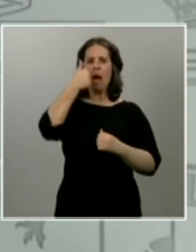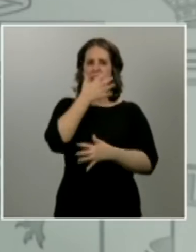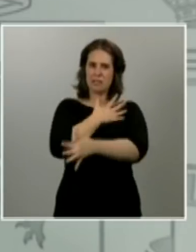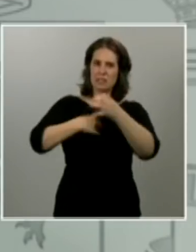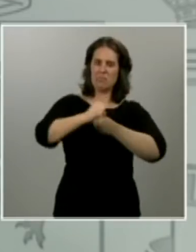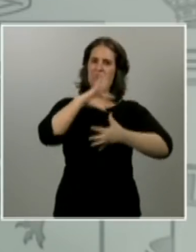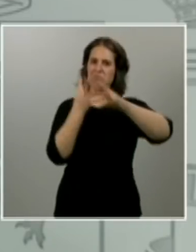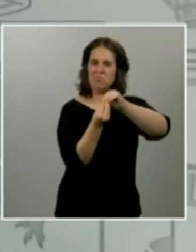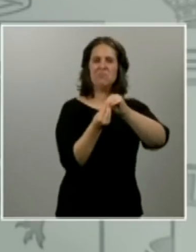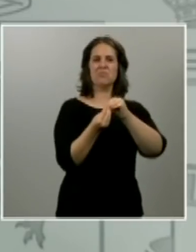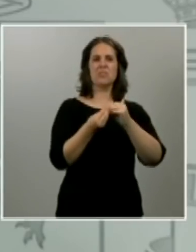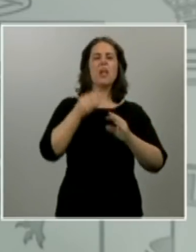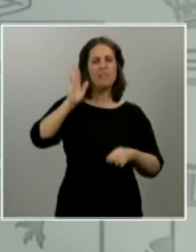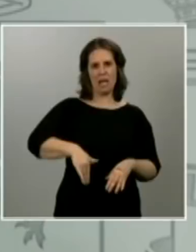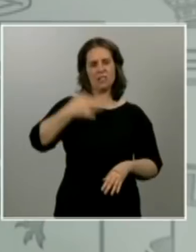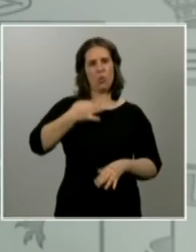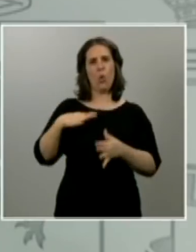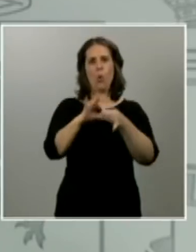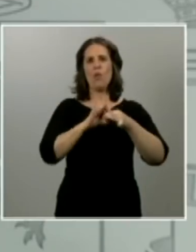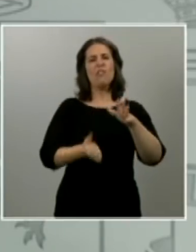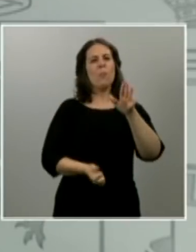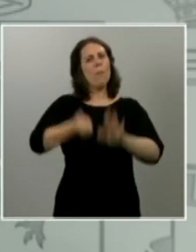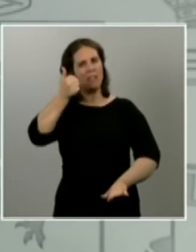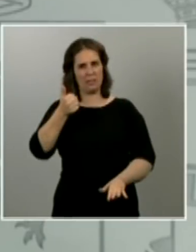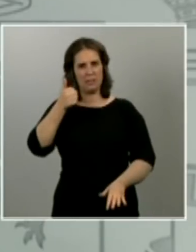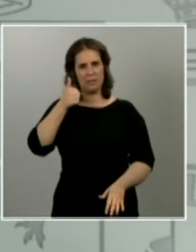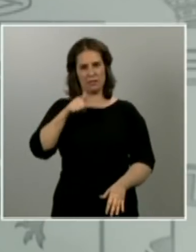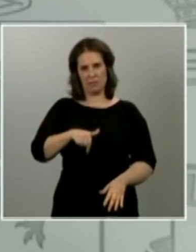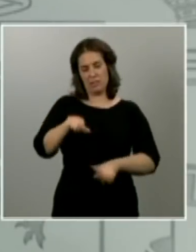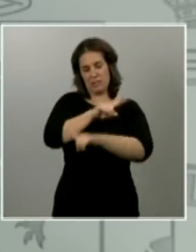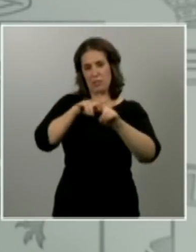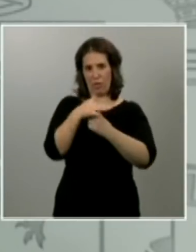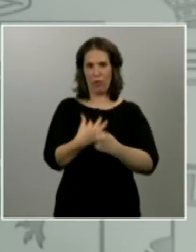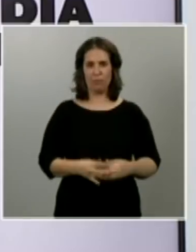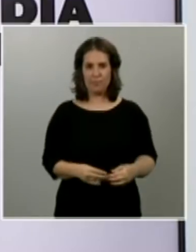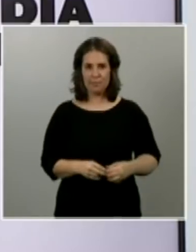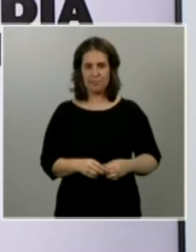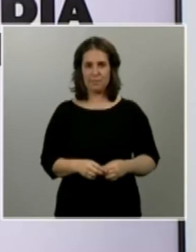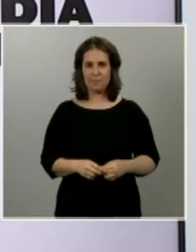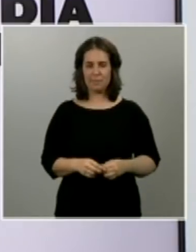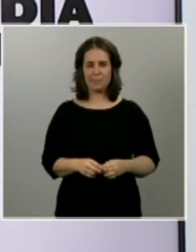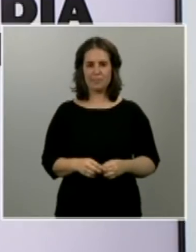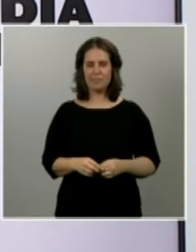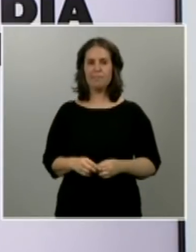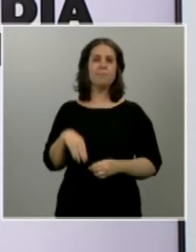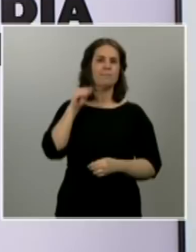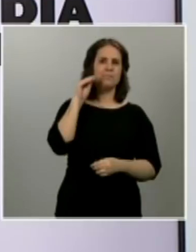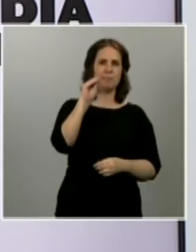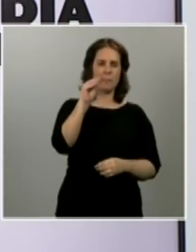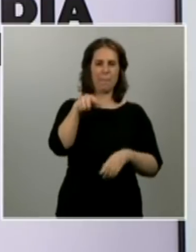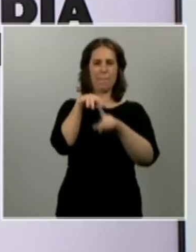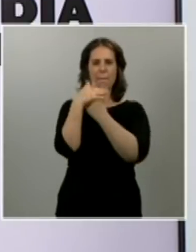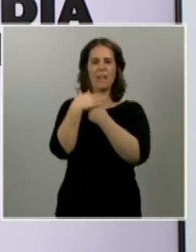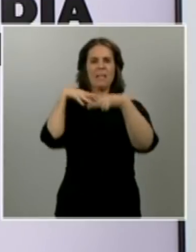vamos a salir mucho más unidos de este trance sobre el escenario de desescalada el